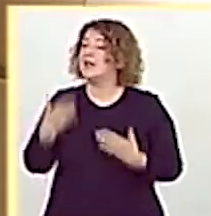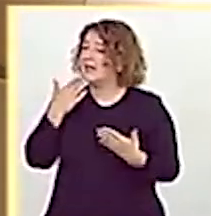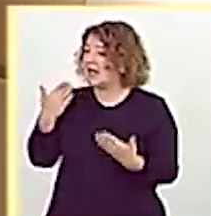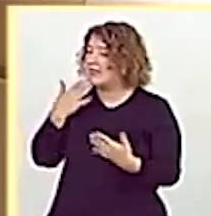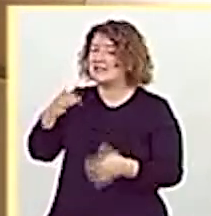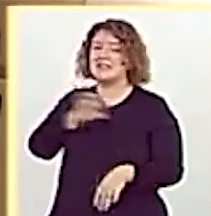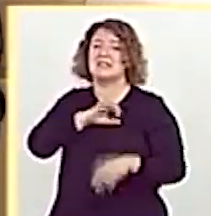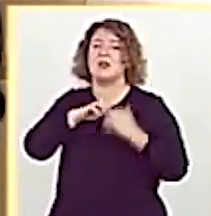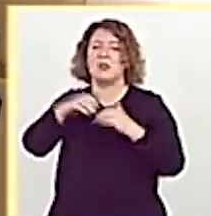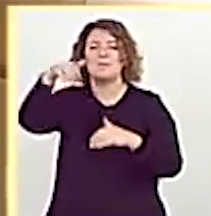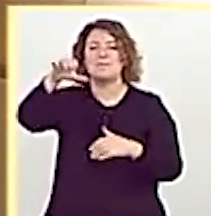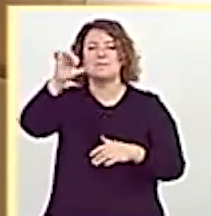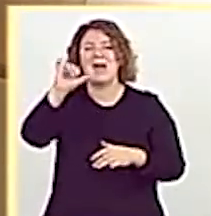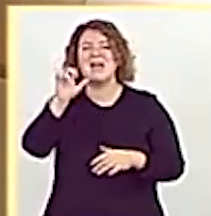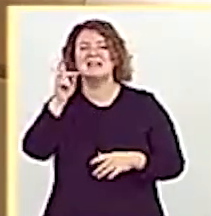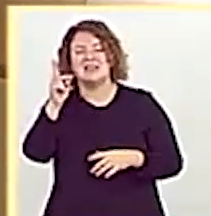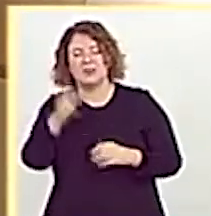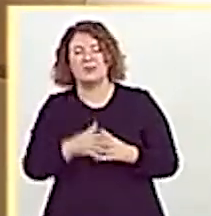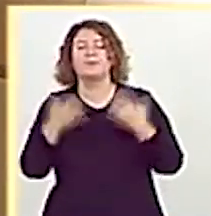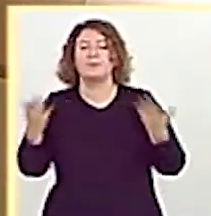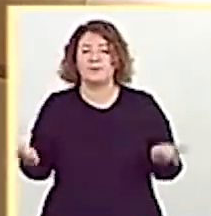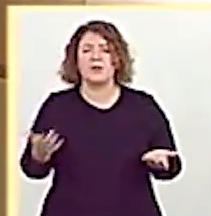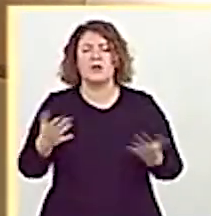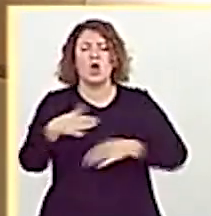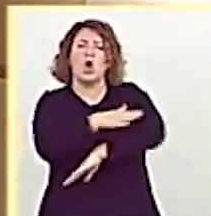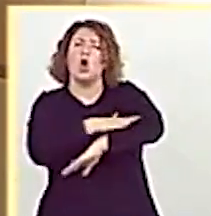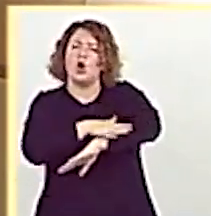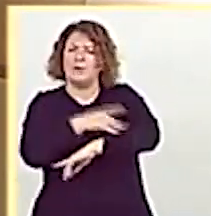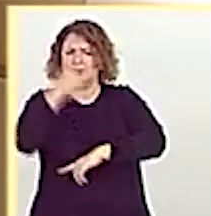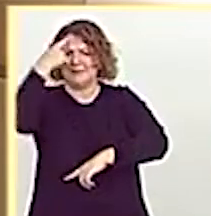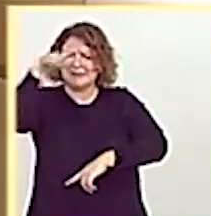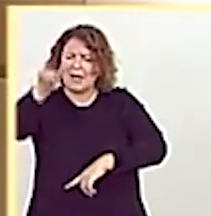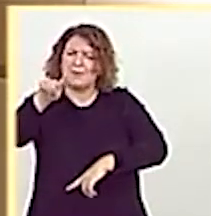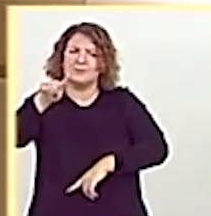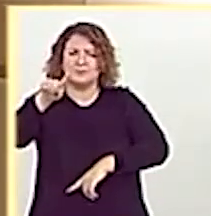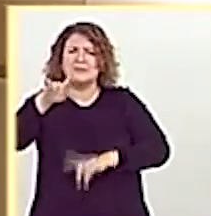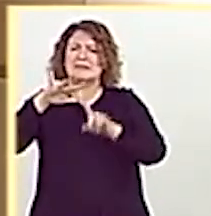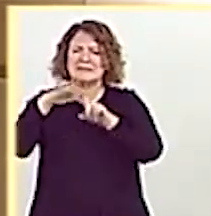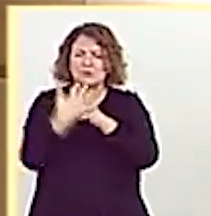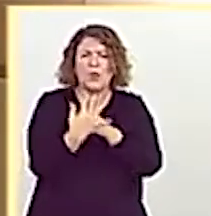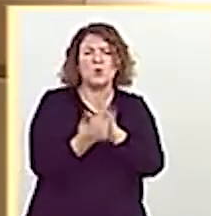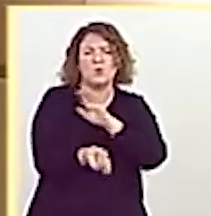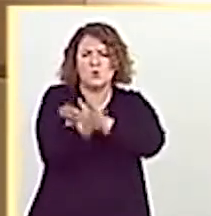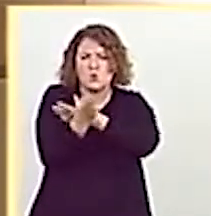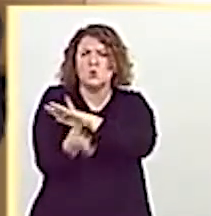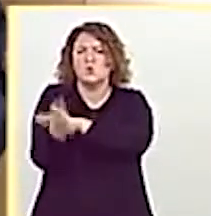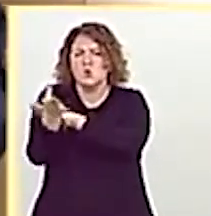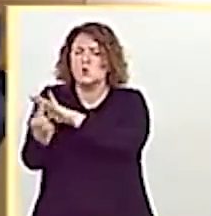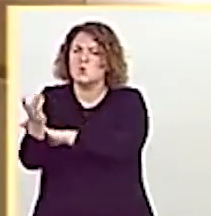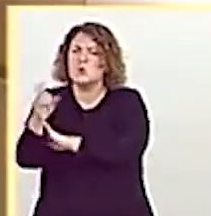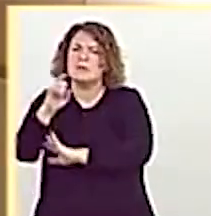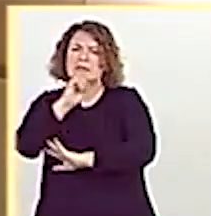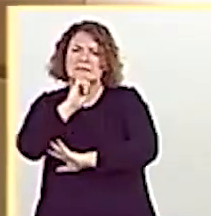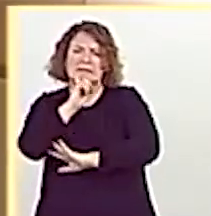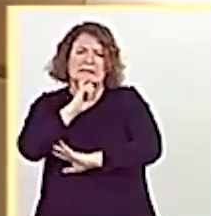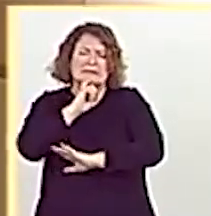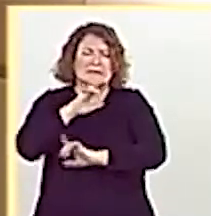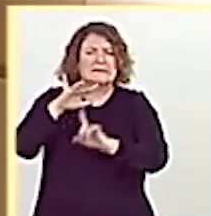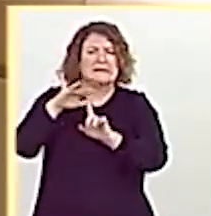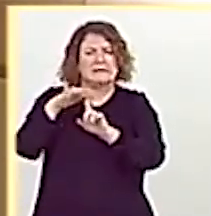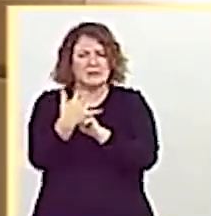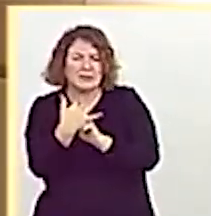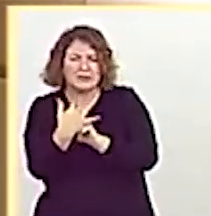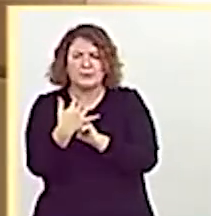senador Masí. El Gobierno es consciente de que en algunas ocasiones están surgiendo y han surgido dificultades o situaciones de